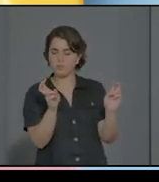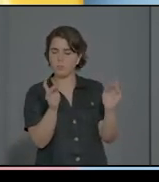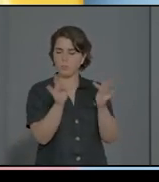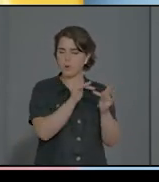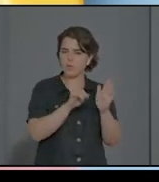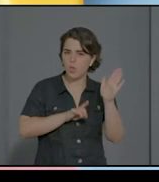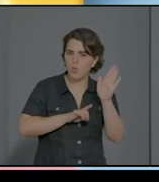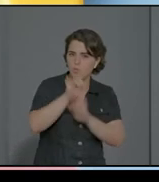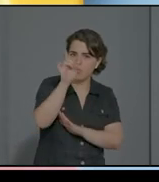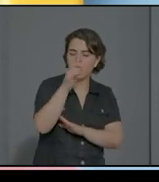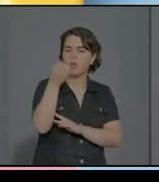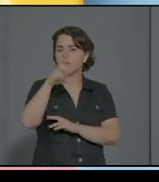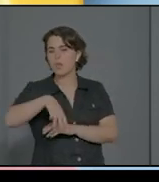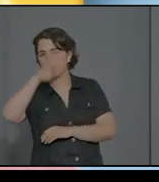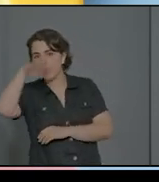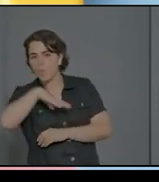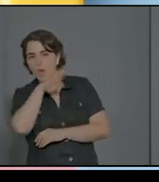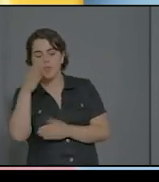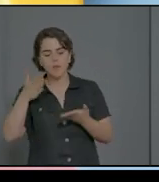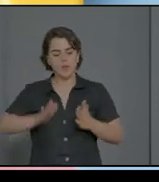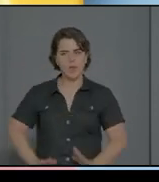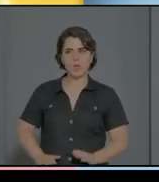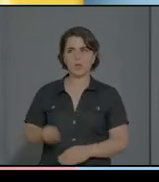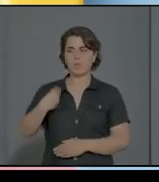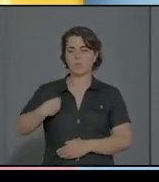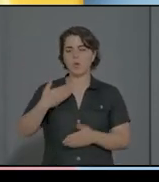Aquí tenemos el mismo niño con el padre, con el progenitor.